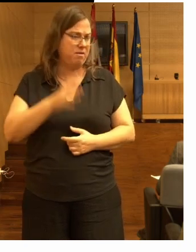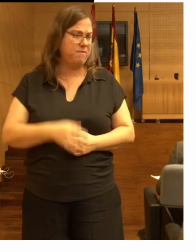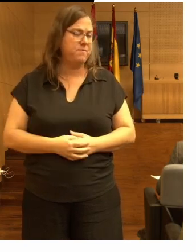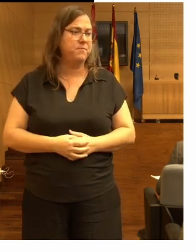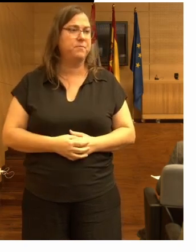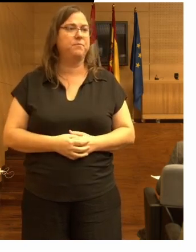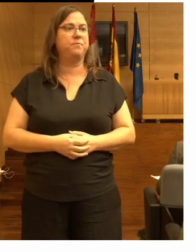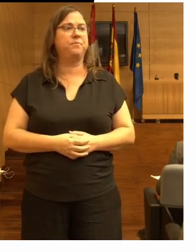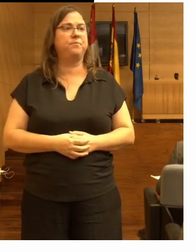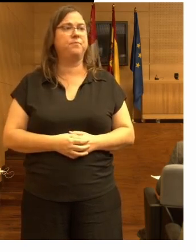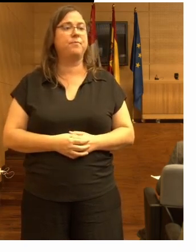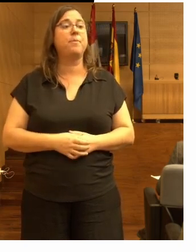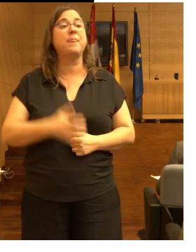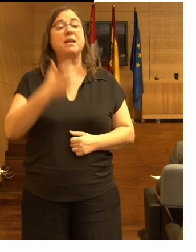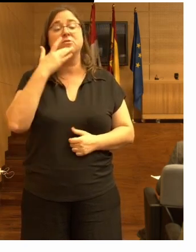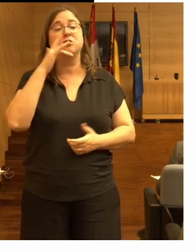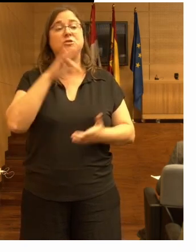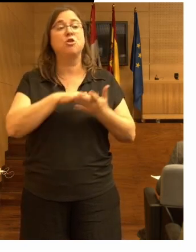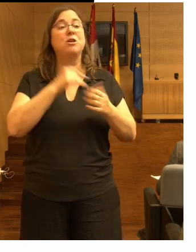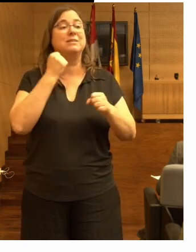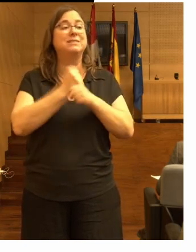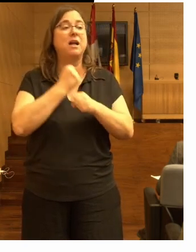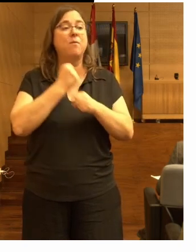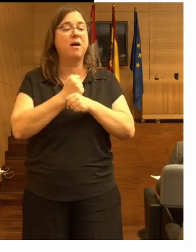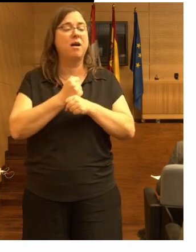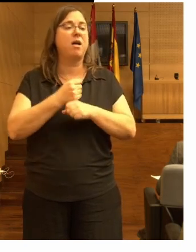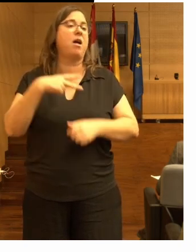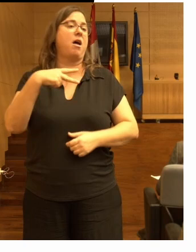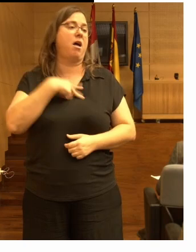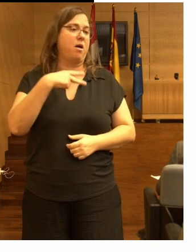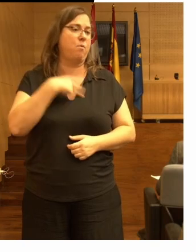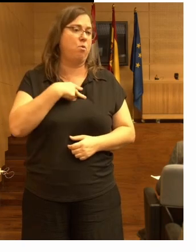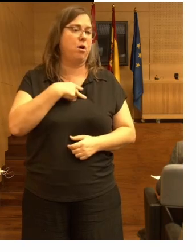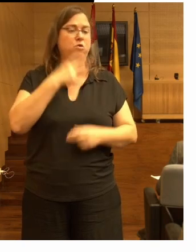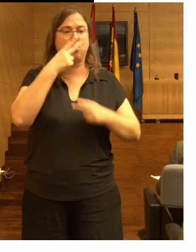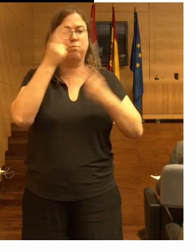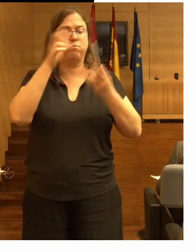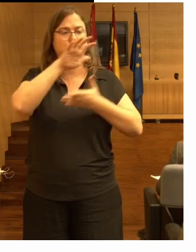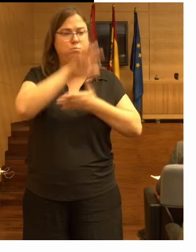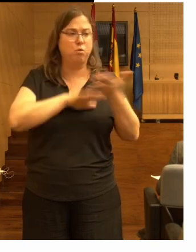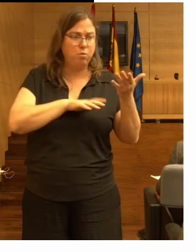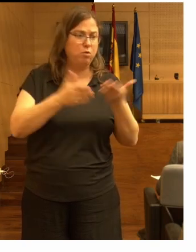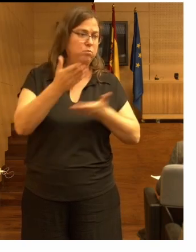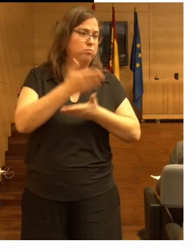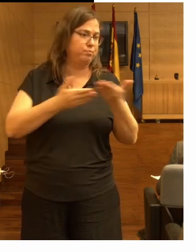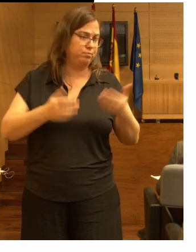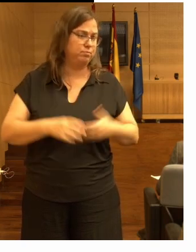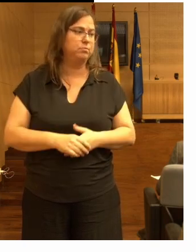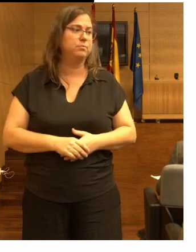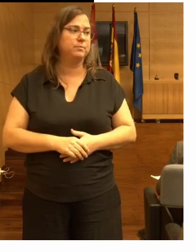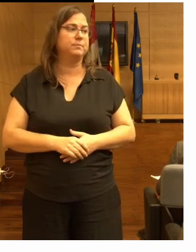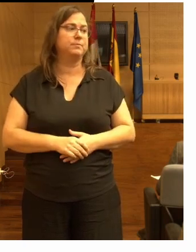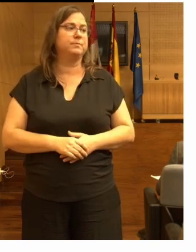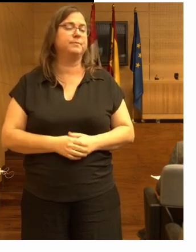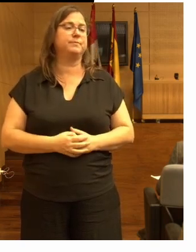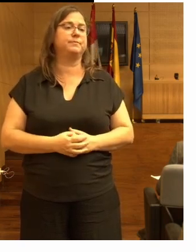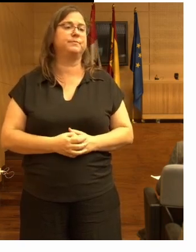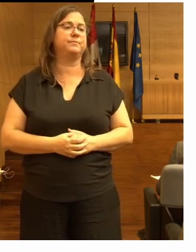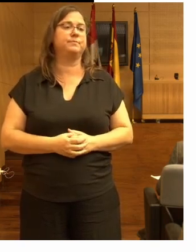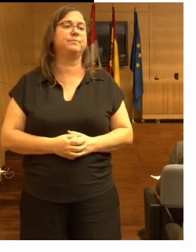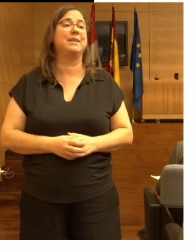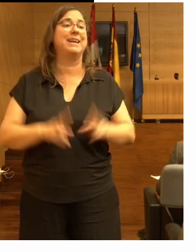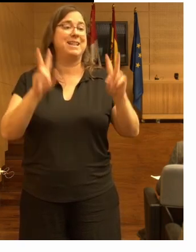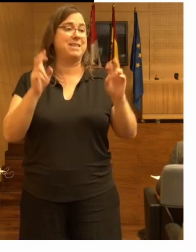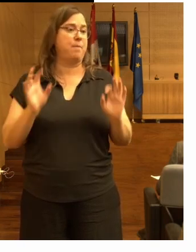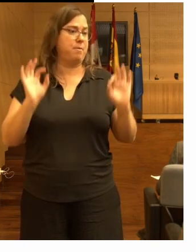que trabajé con abogados hicimos publicaciones conjuntas sobre este